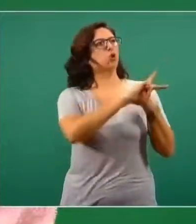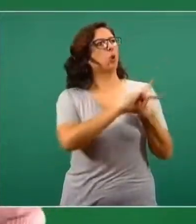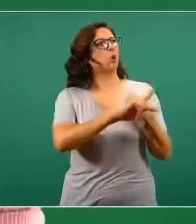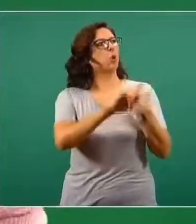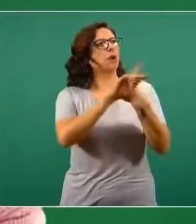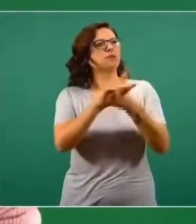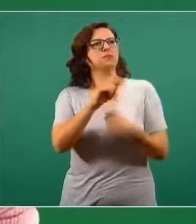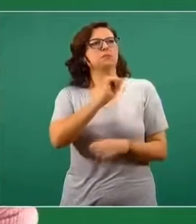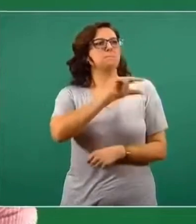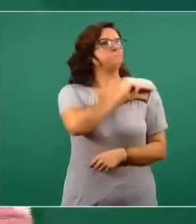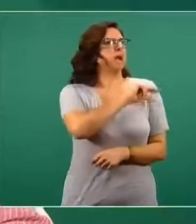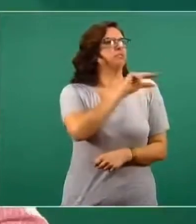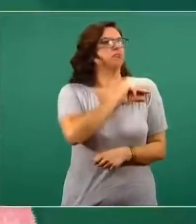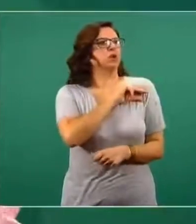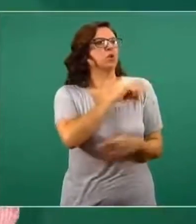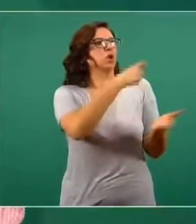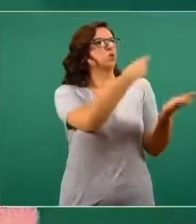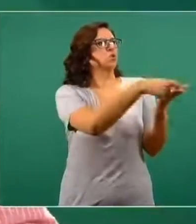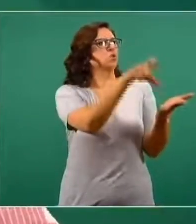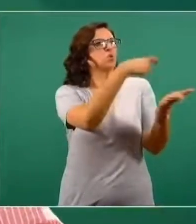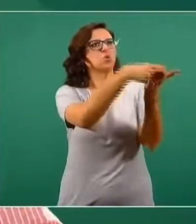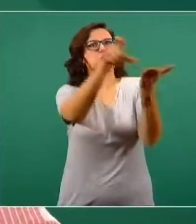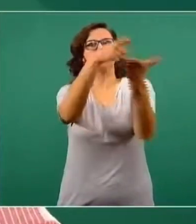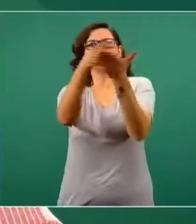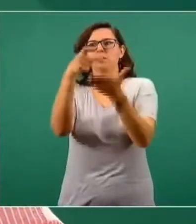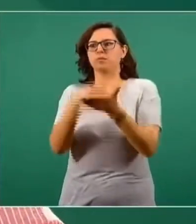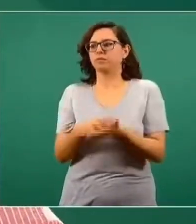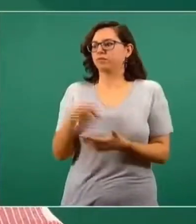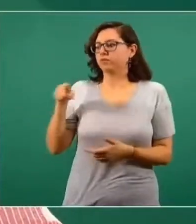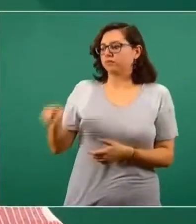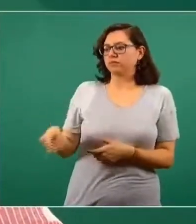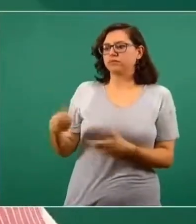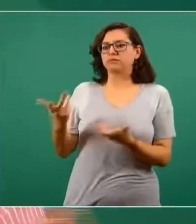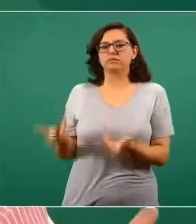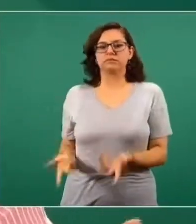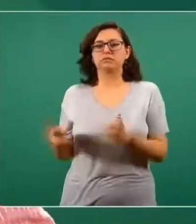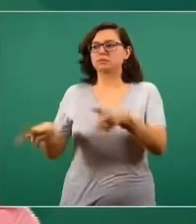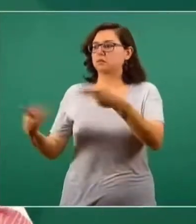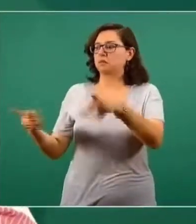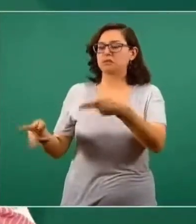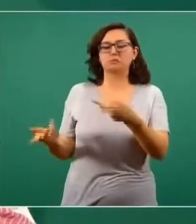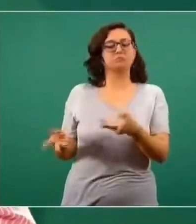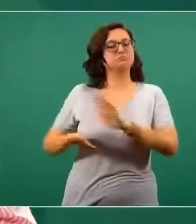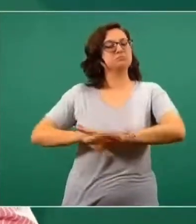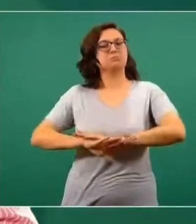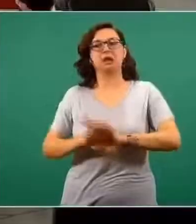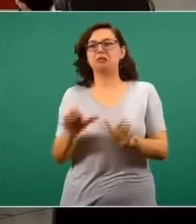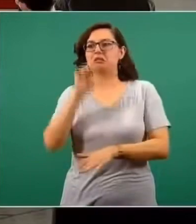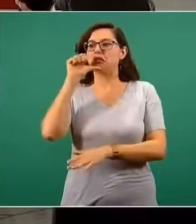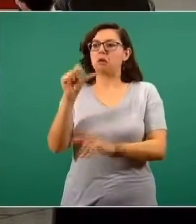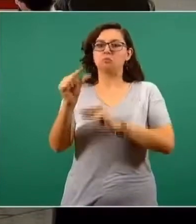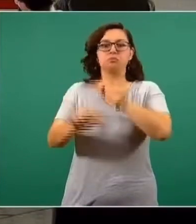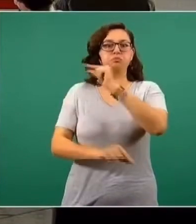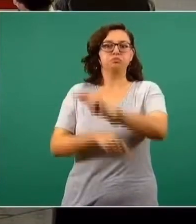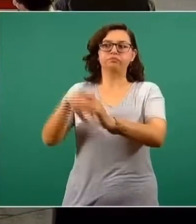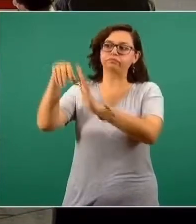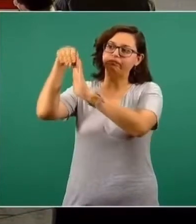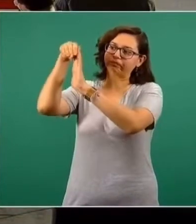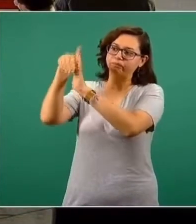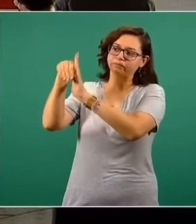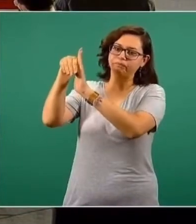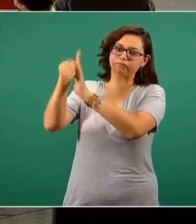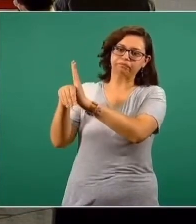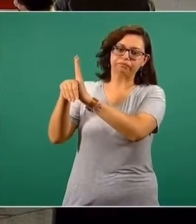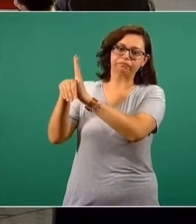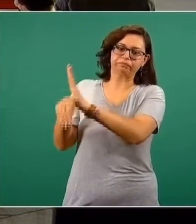ya no pudimos vender vacunas como país a Latinoamérica y tampoco terminamos con la capacidad de producir vacunas